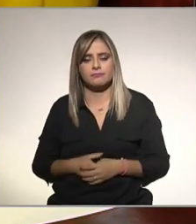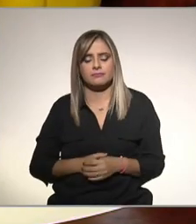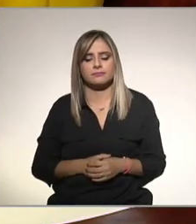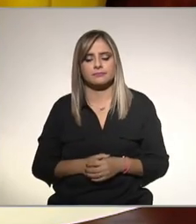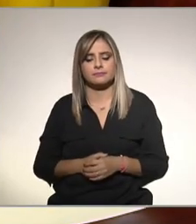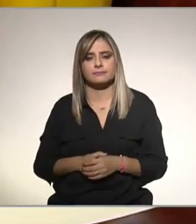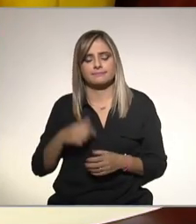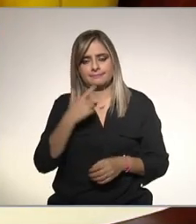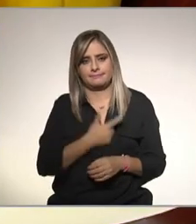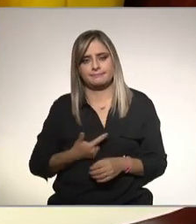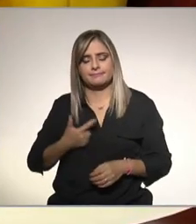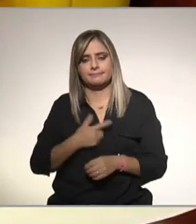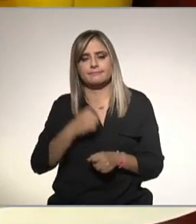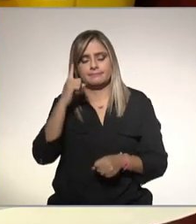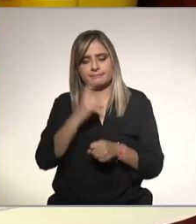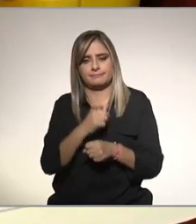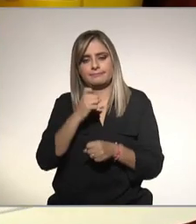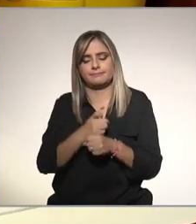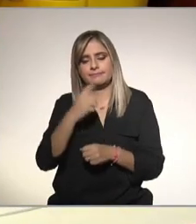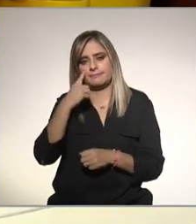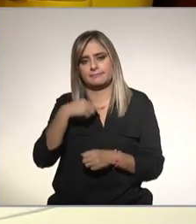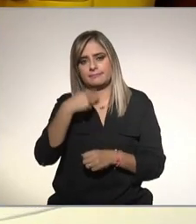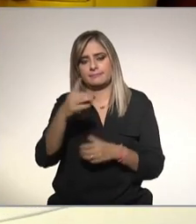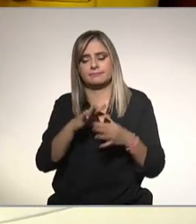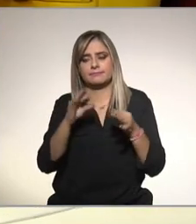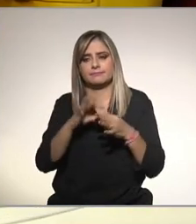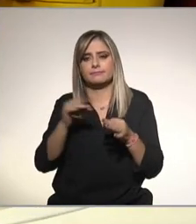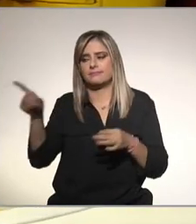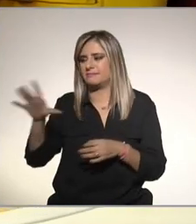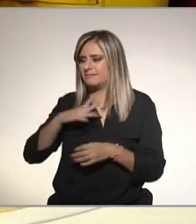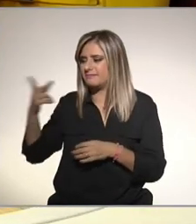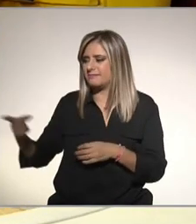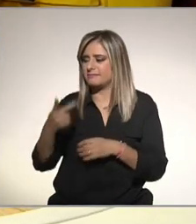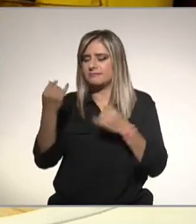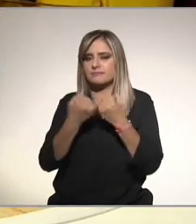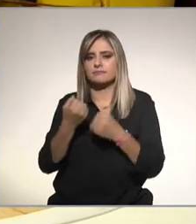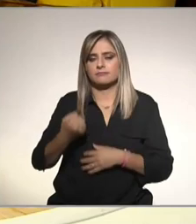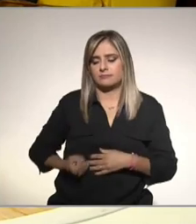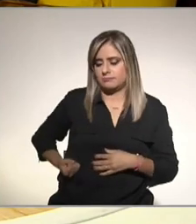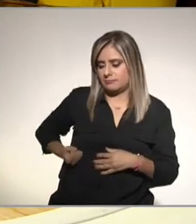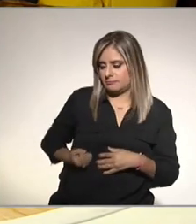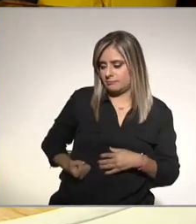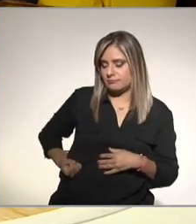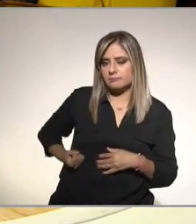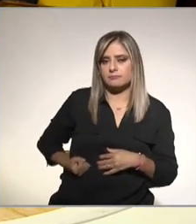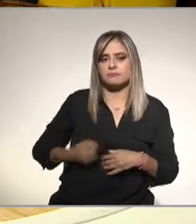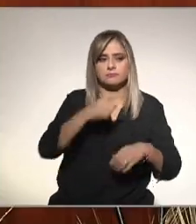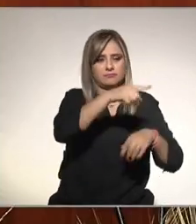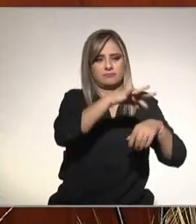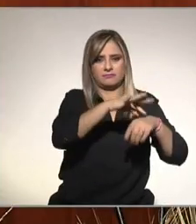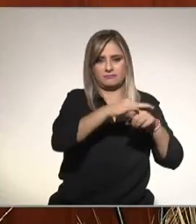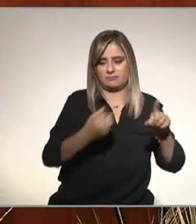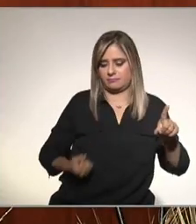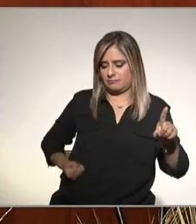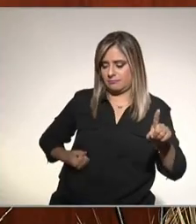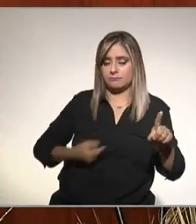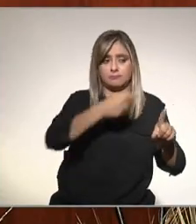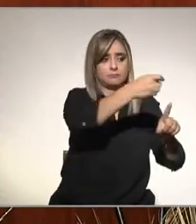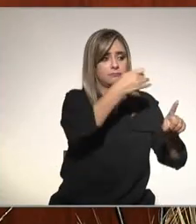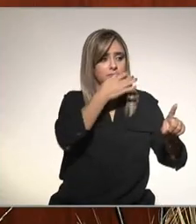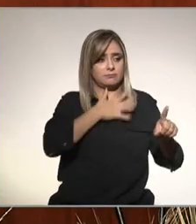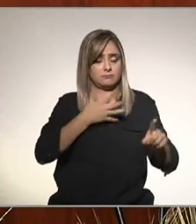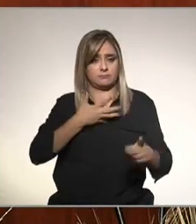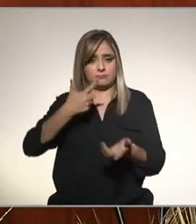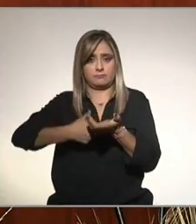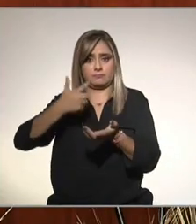con gusto de primera intención y de hecho había una pregunta en ese sentido si el radiólogo por ultrasonido puede saber si hay hígado graso